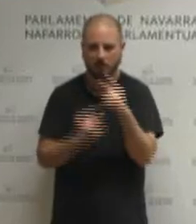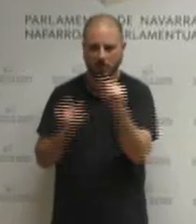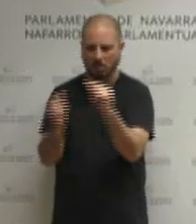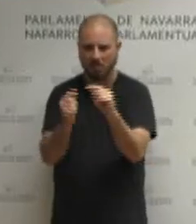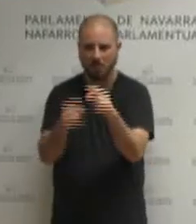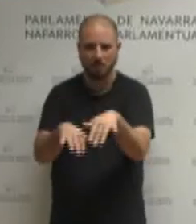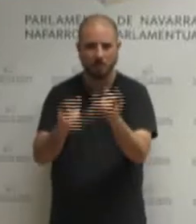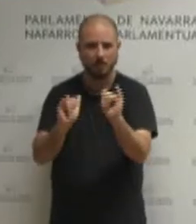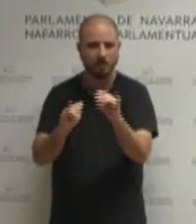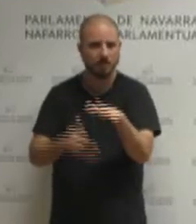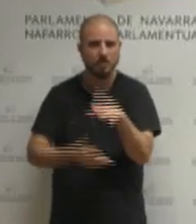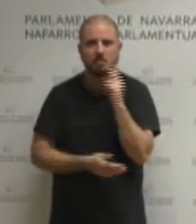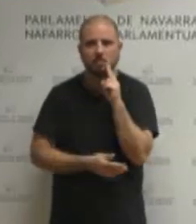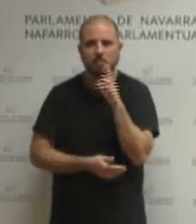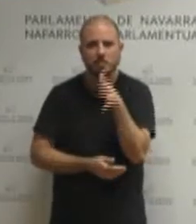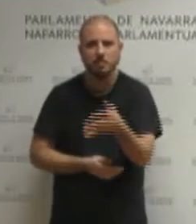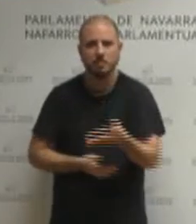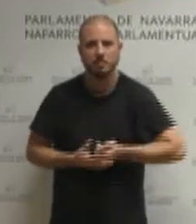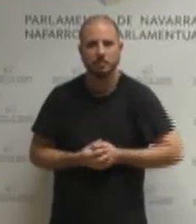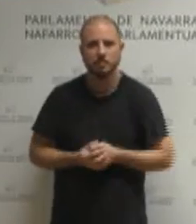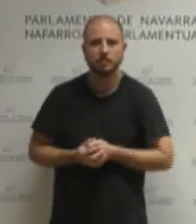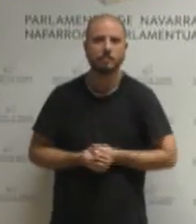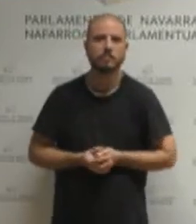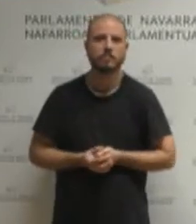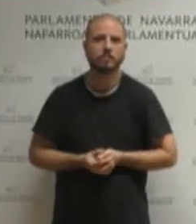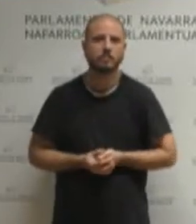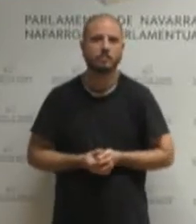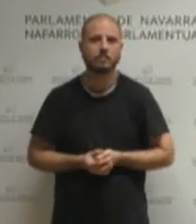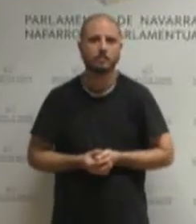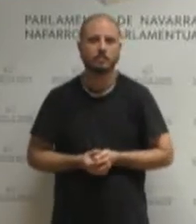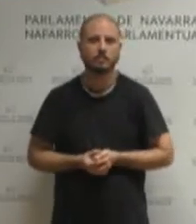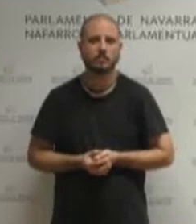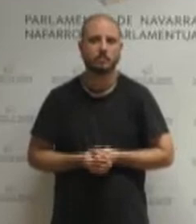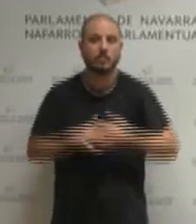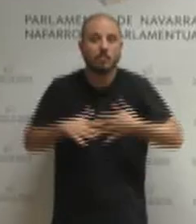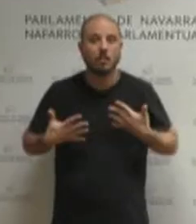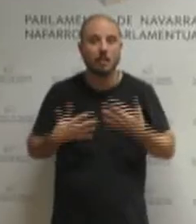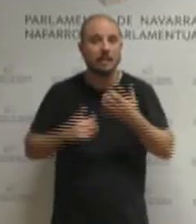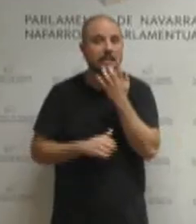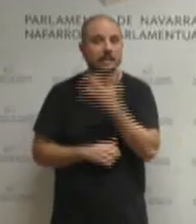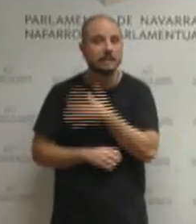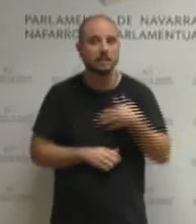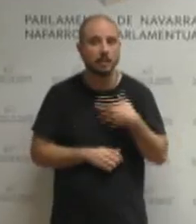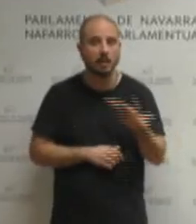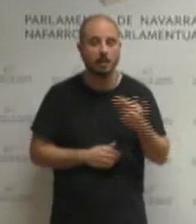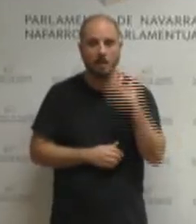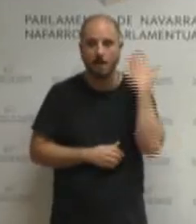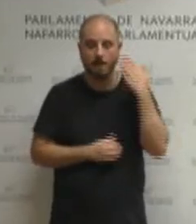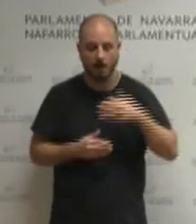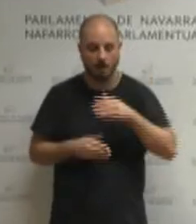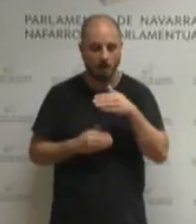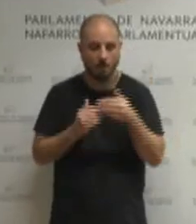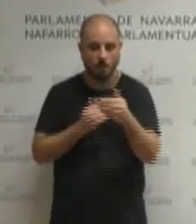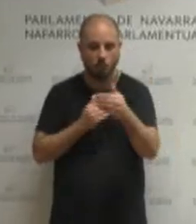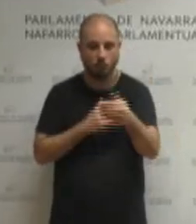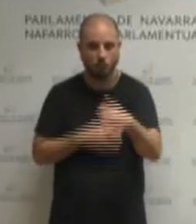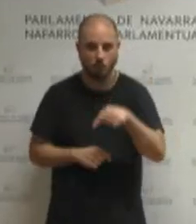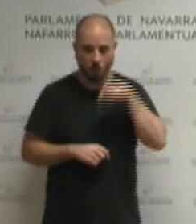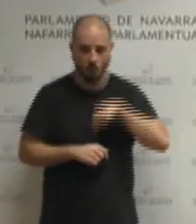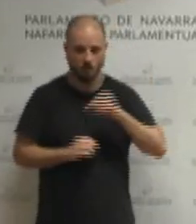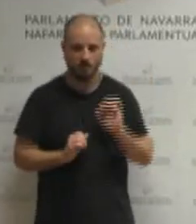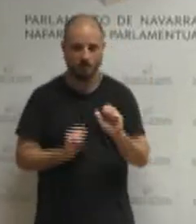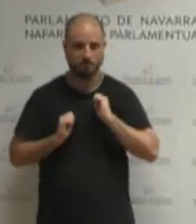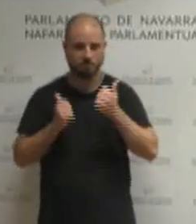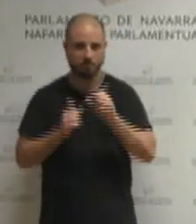eta maitzen dut etorkizuneko nafarroa gaur danik eraikina iba dugu mugari gabeko nafarroa da